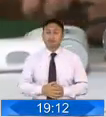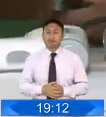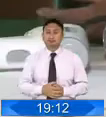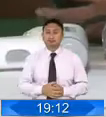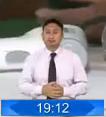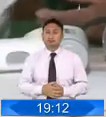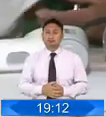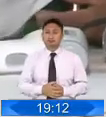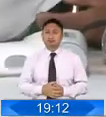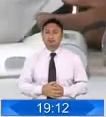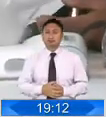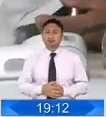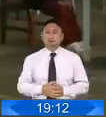Informó Pris y la cadena.